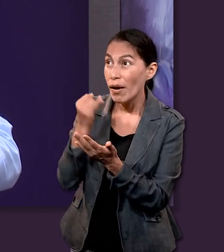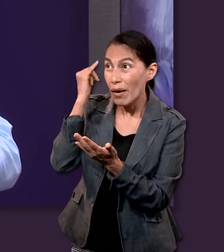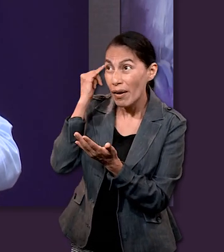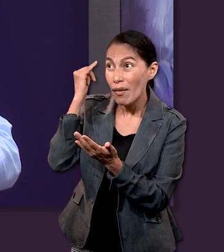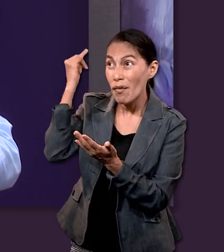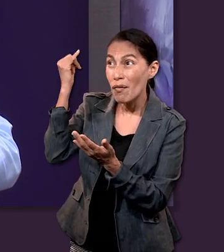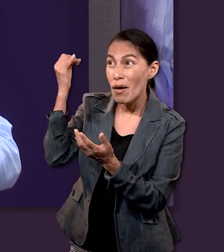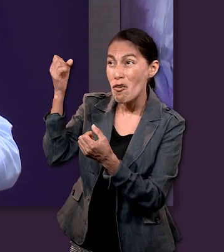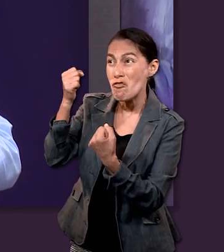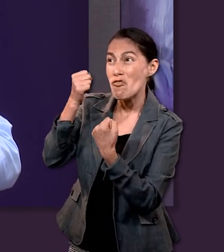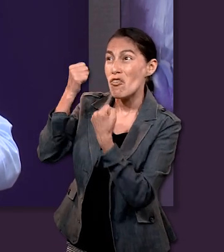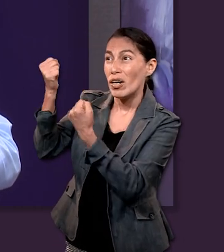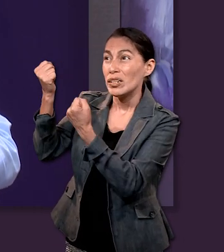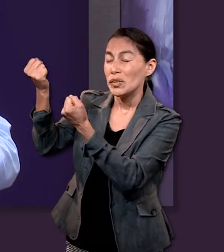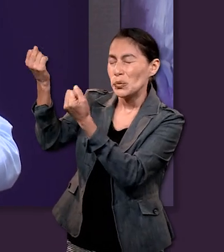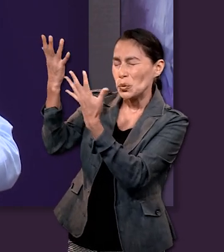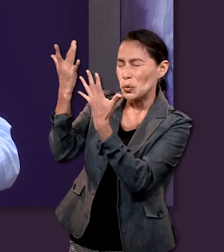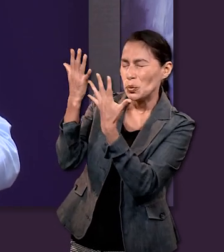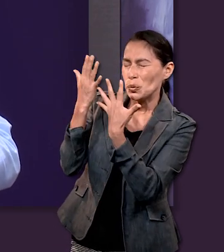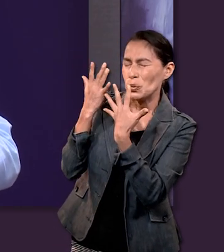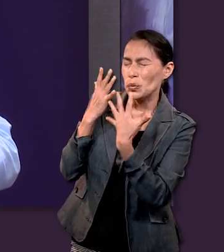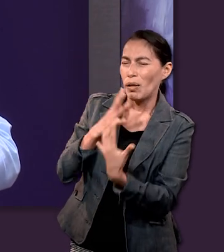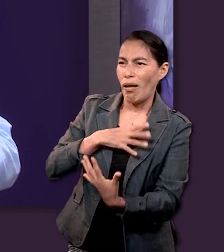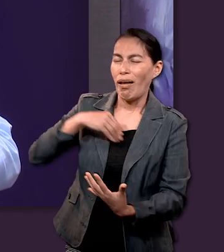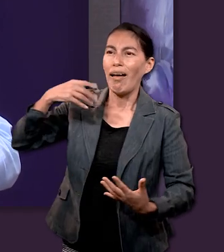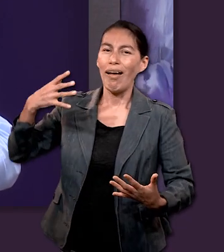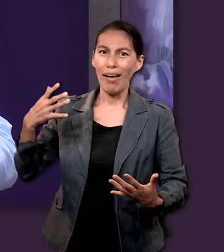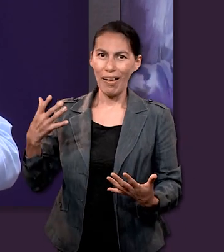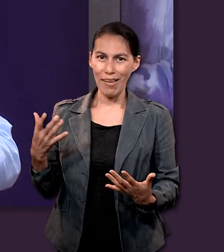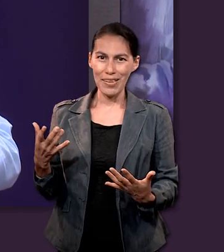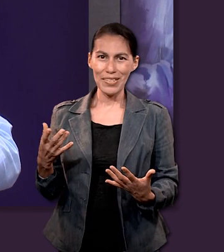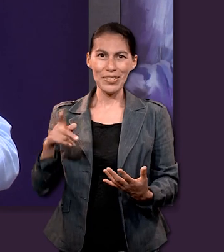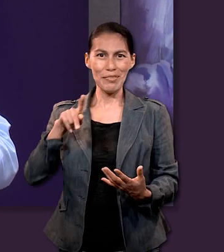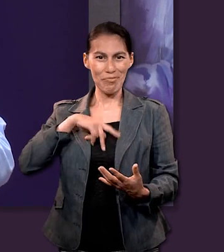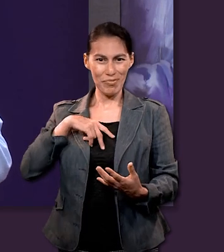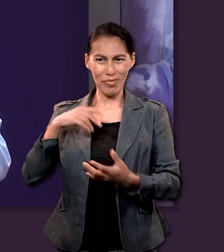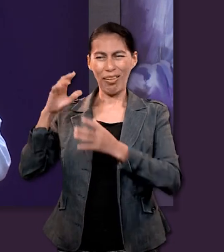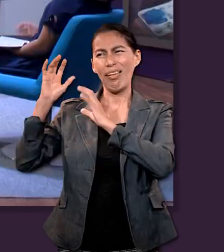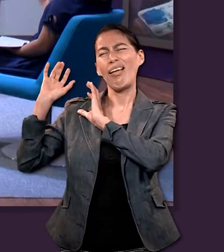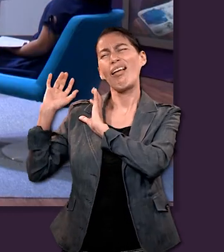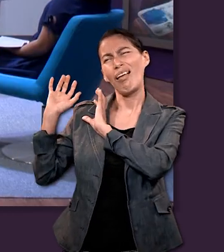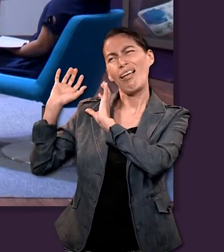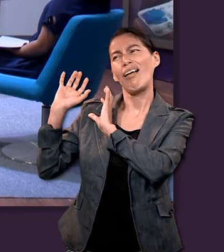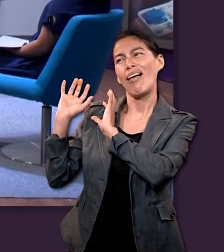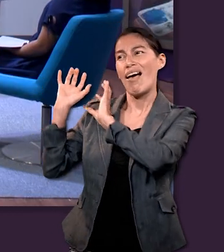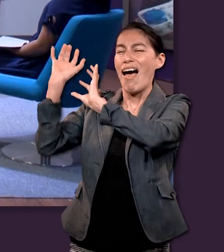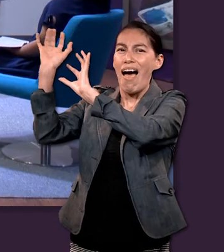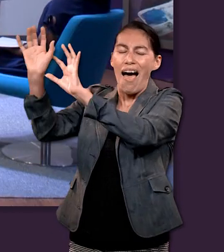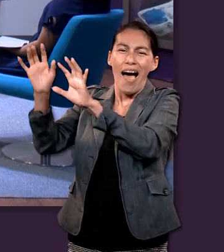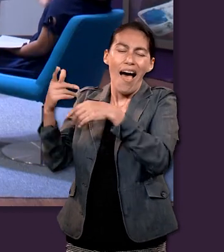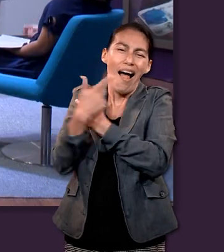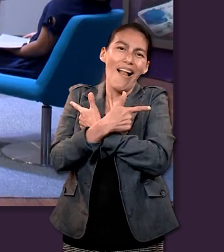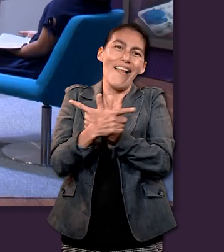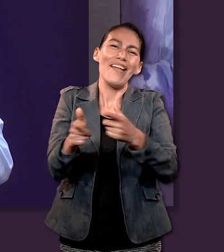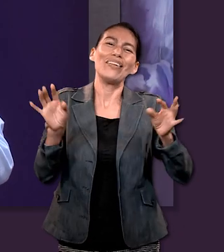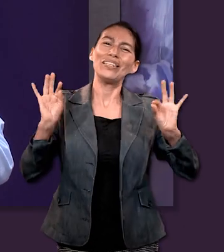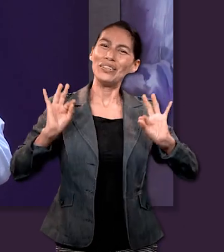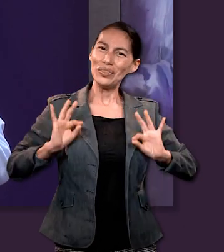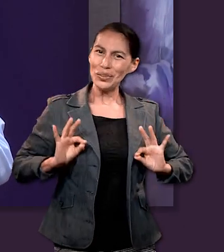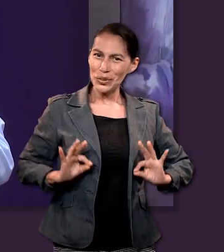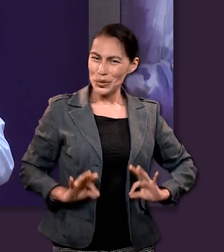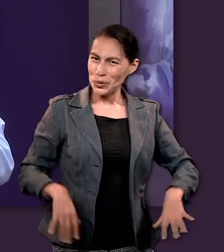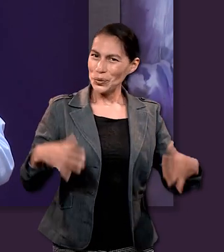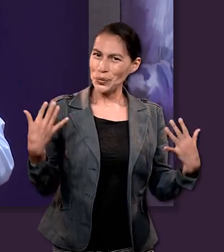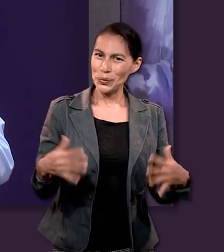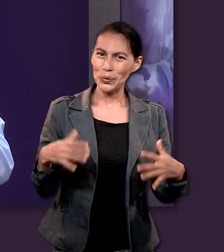a aliviar mi carga como hemos visto ¿no? he hecho toda mi carga toda mi ansiedad en él y finalmente